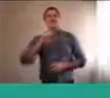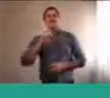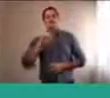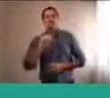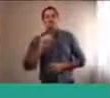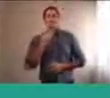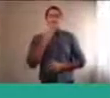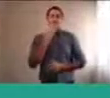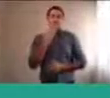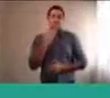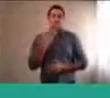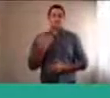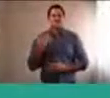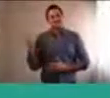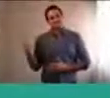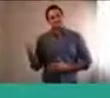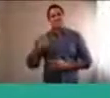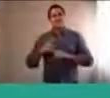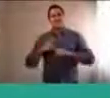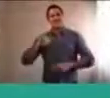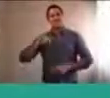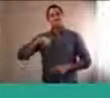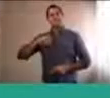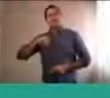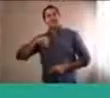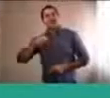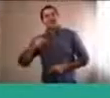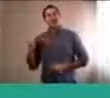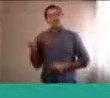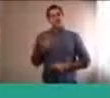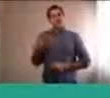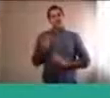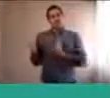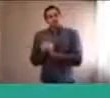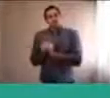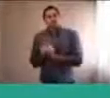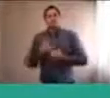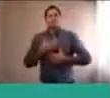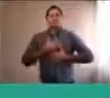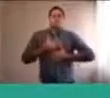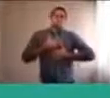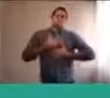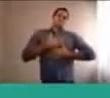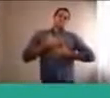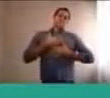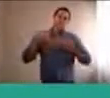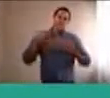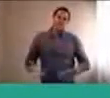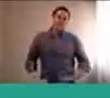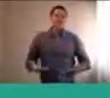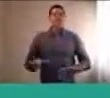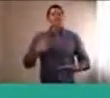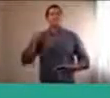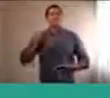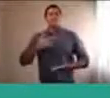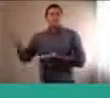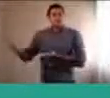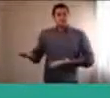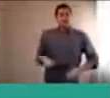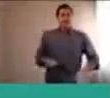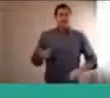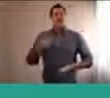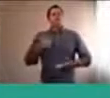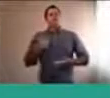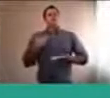Bueno, antes que nada para nosotros es un orgullo poder estar acá y ser invitadas, siempre es un placer trabajar con